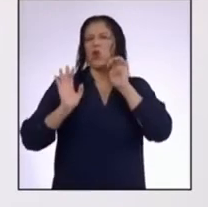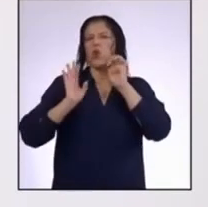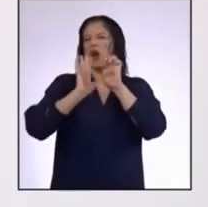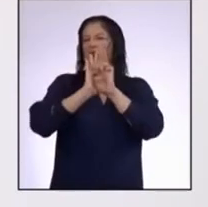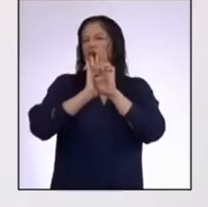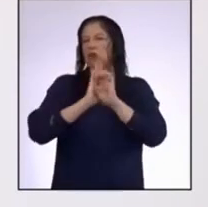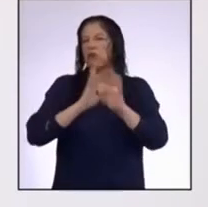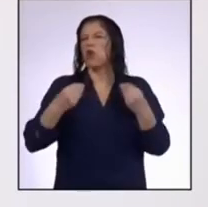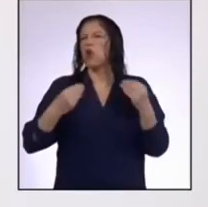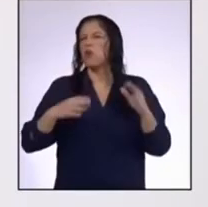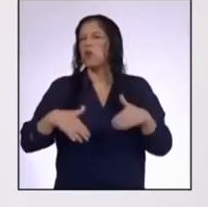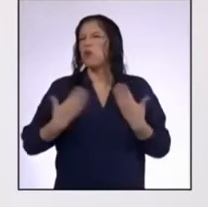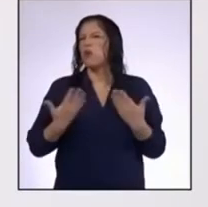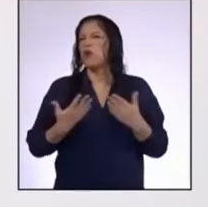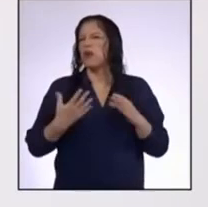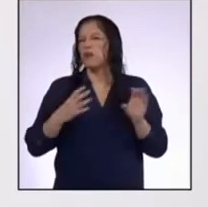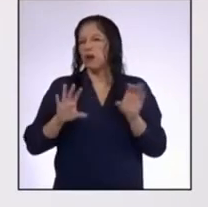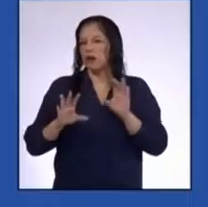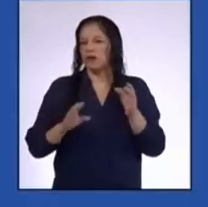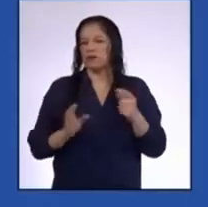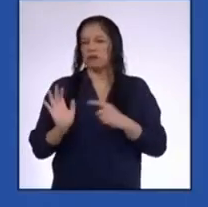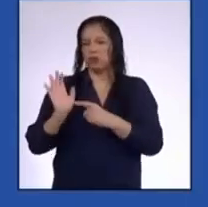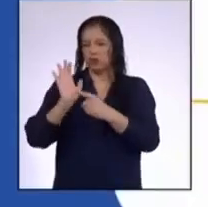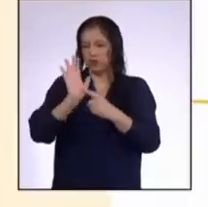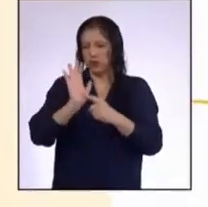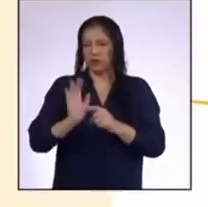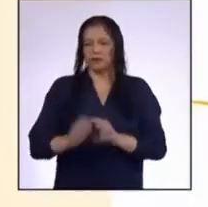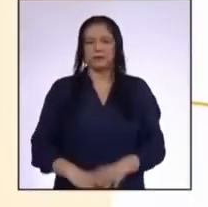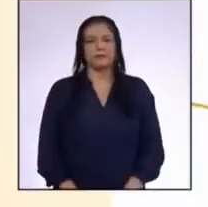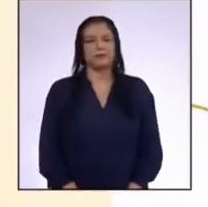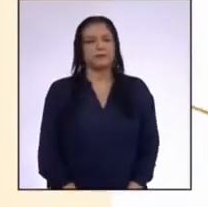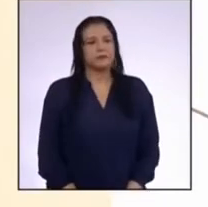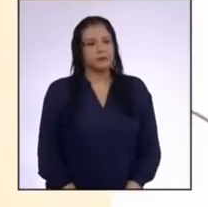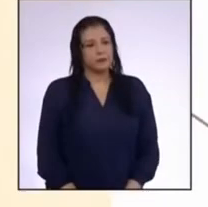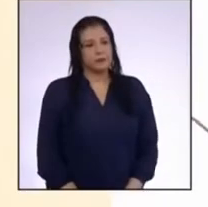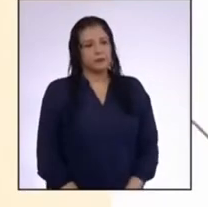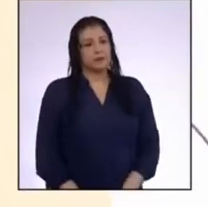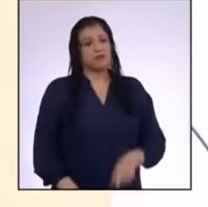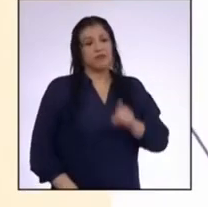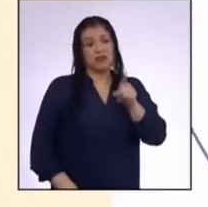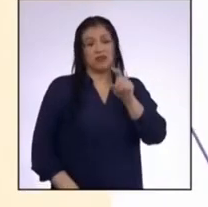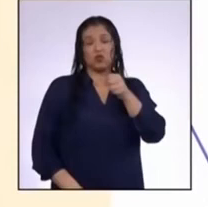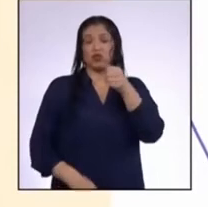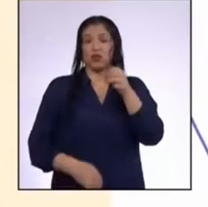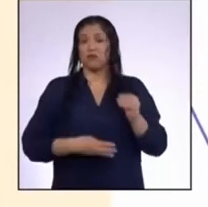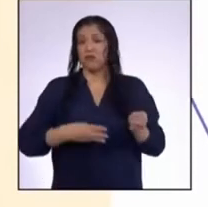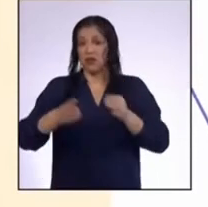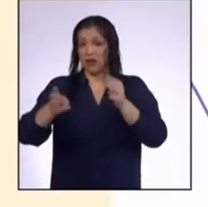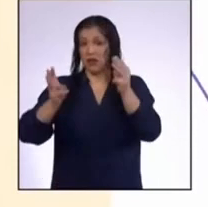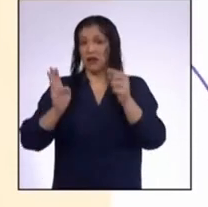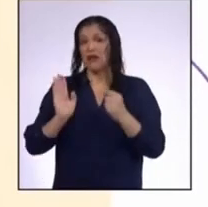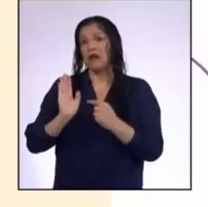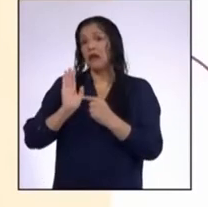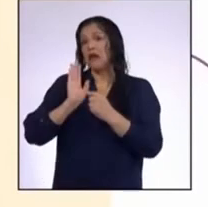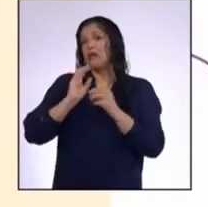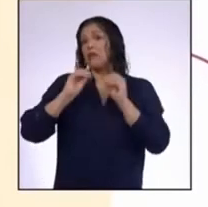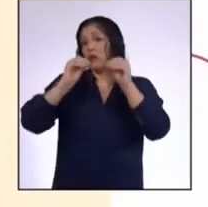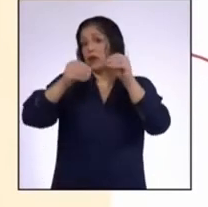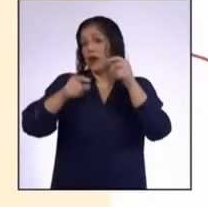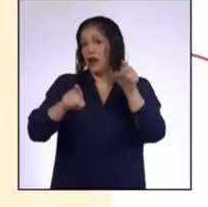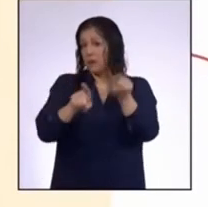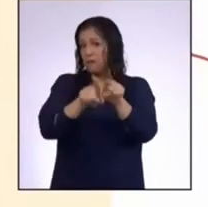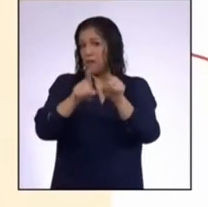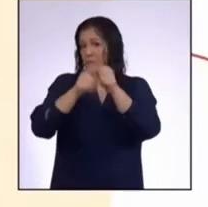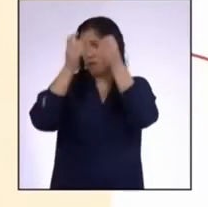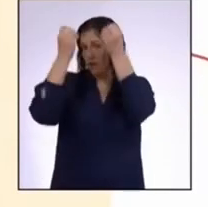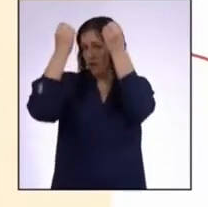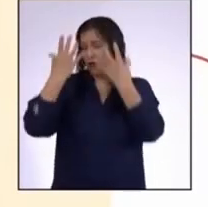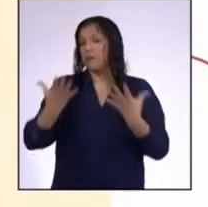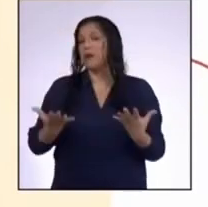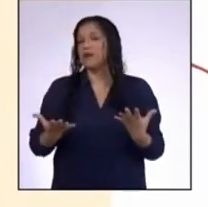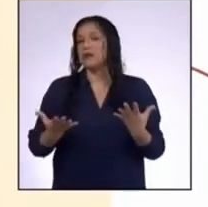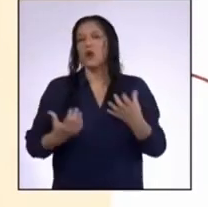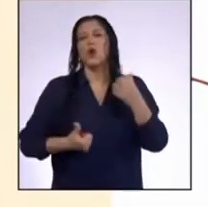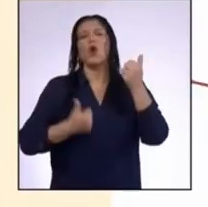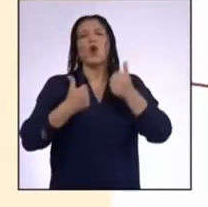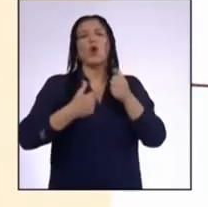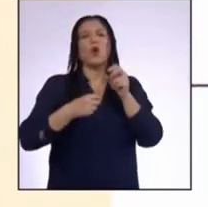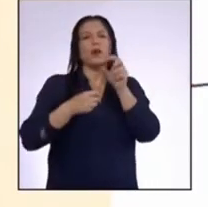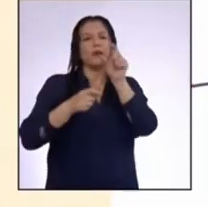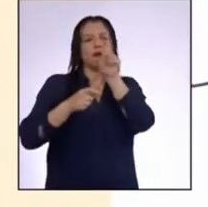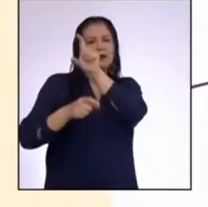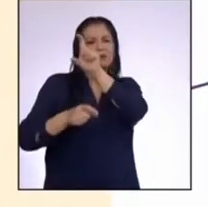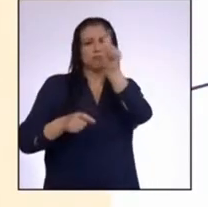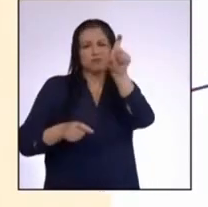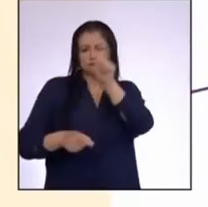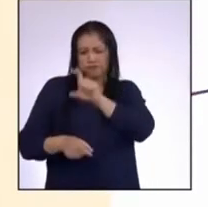de cómo podría haberse expresado Es otra forma de poner la misma información ¿Qué diferencia